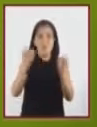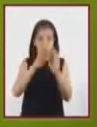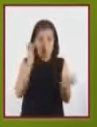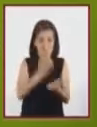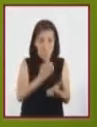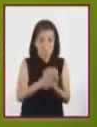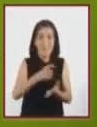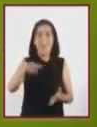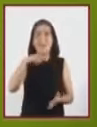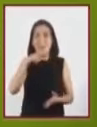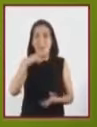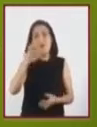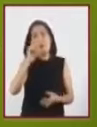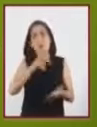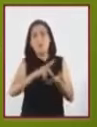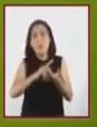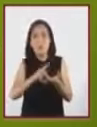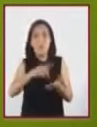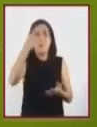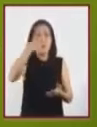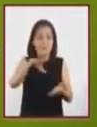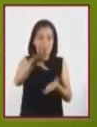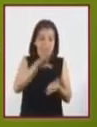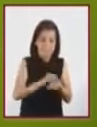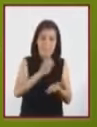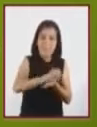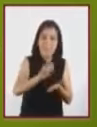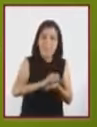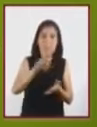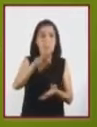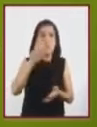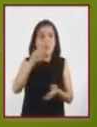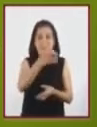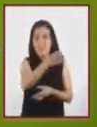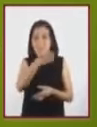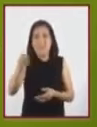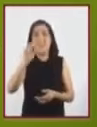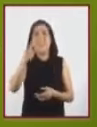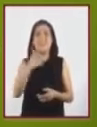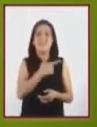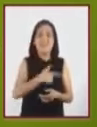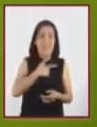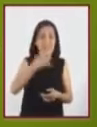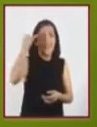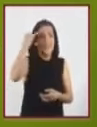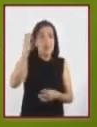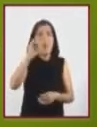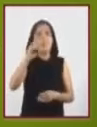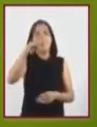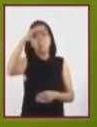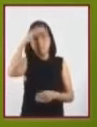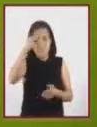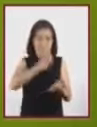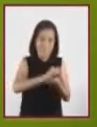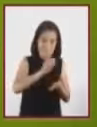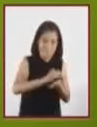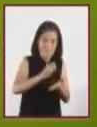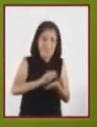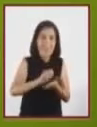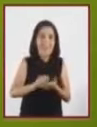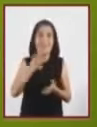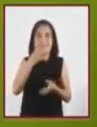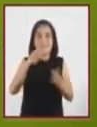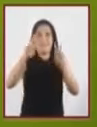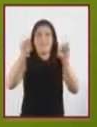cuaderno, lápiz o pluma, para que tomen notas sobre todas las ideas principales, preguntas y reflexiones que surjan a